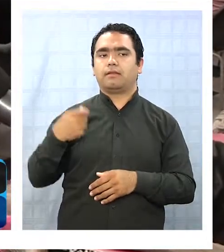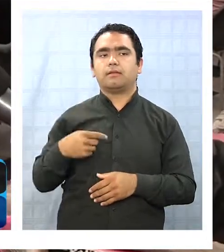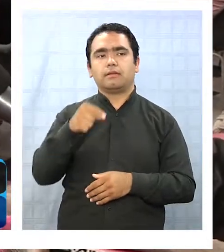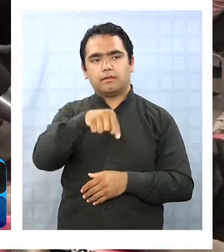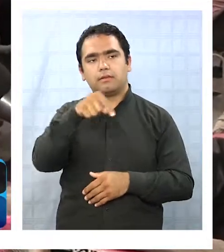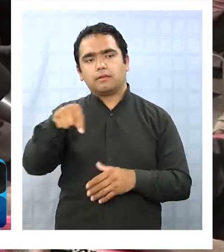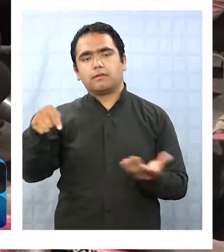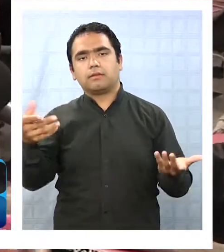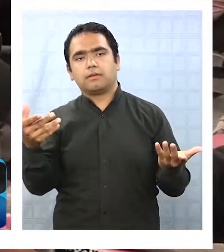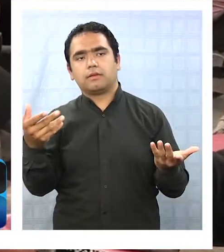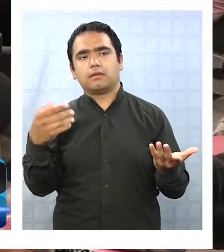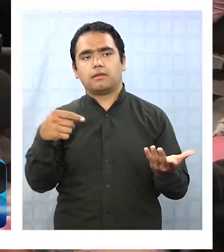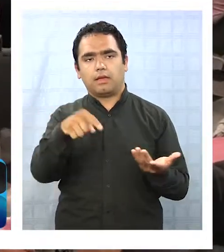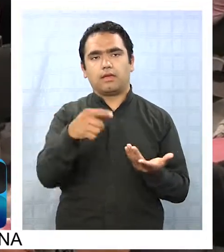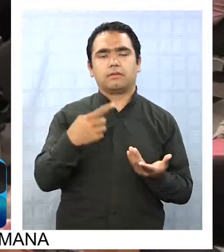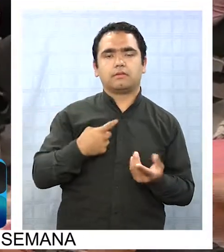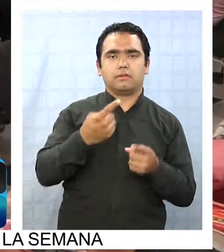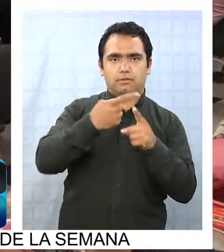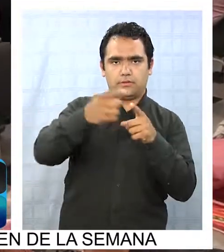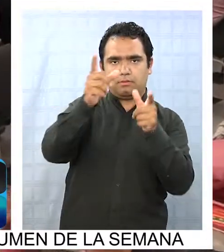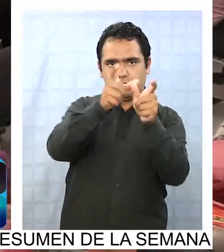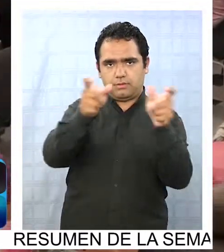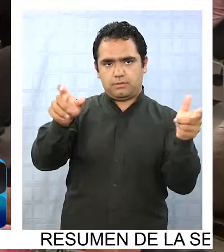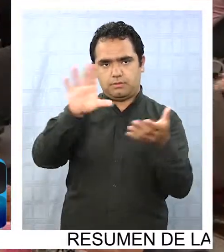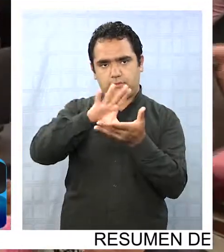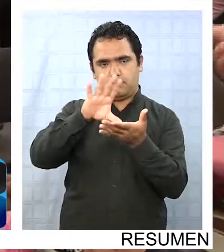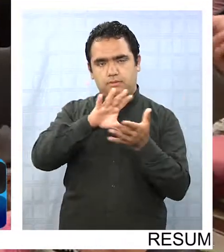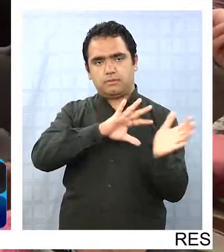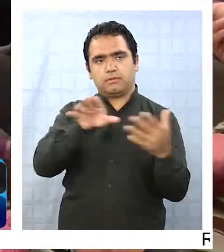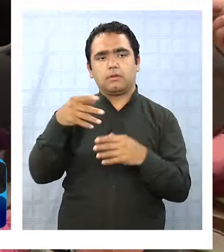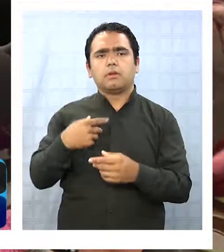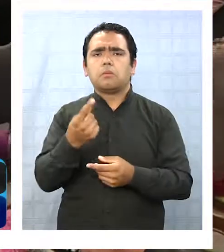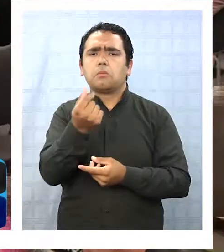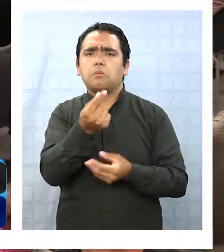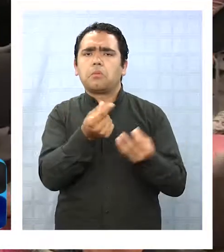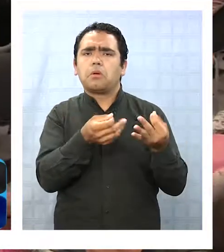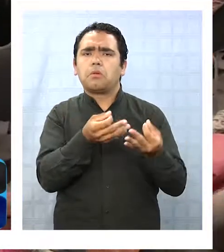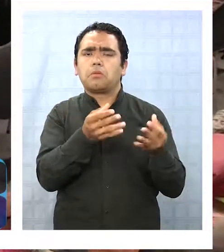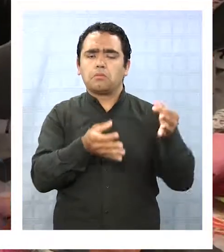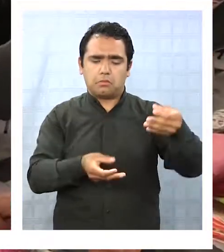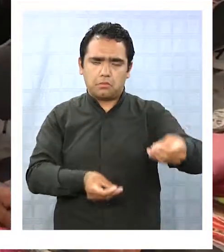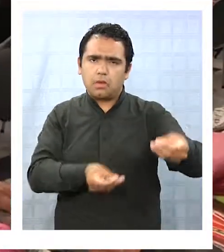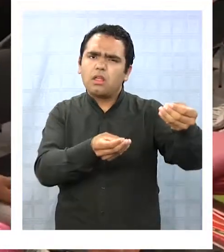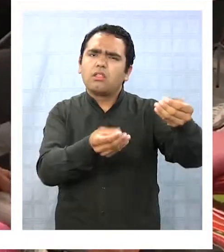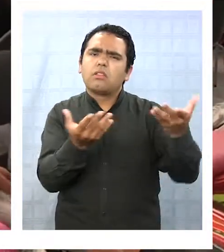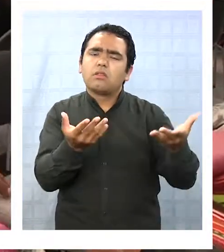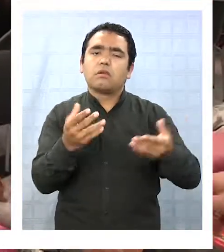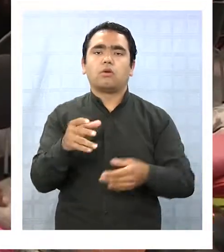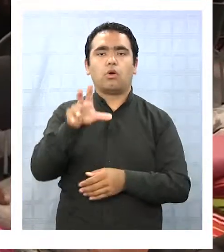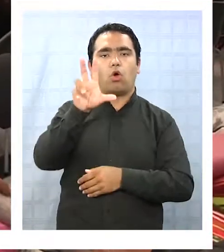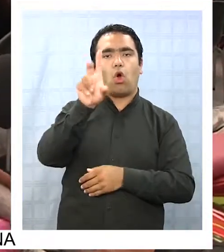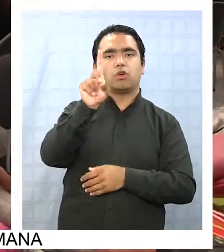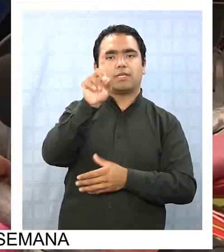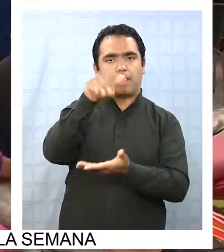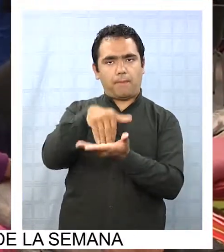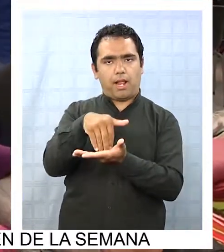llevan los gringos. ¿Cuánto cuesta uno como este, digamos, que me gustó así? 80. 80 mil. Sí. ¿Cuánto trabajo hay acá? ¿Cuánto